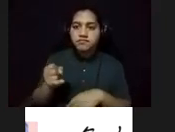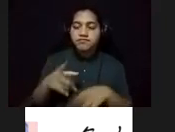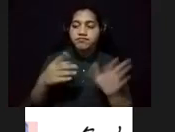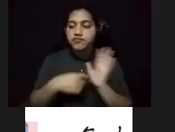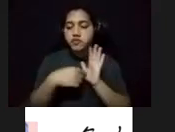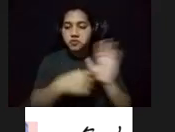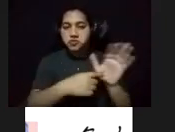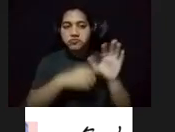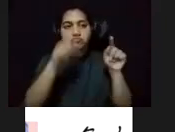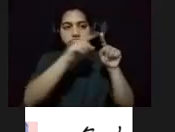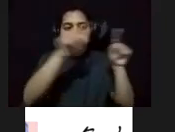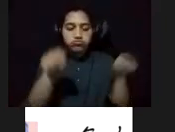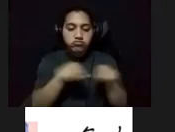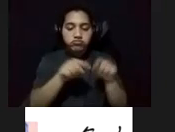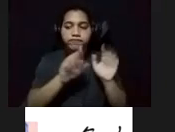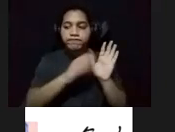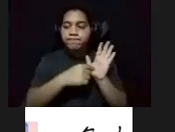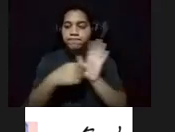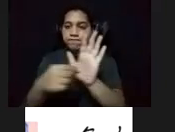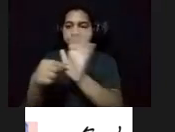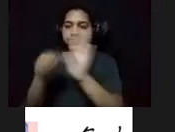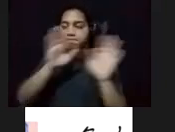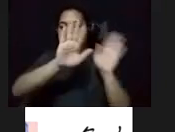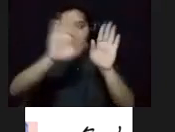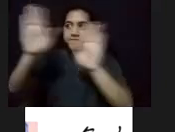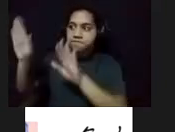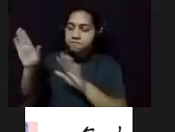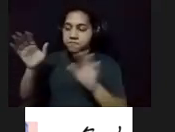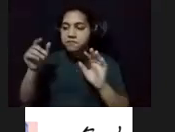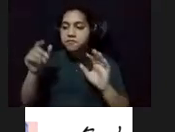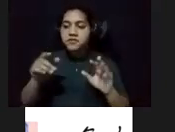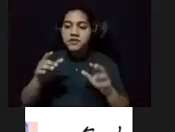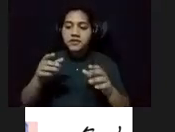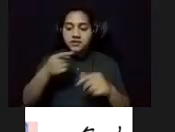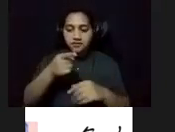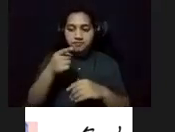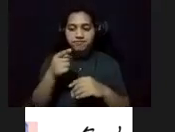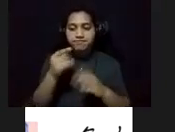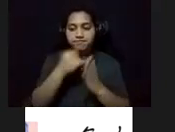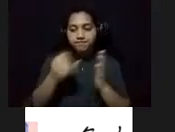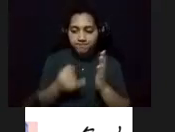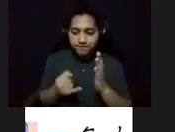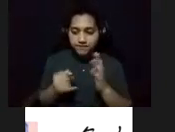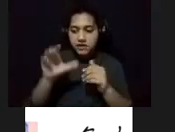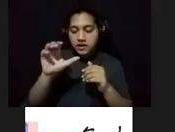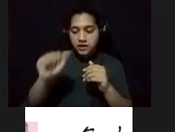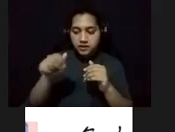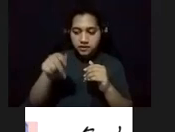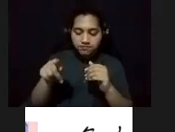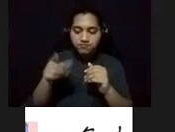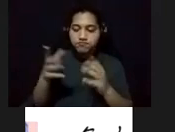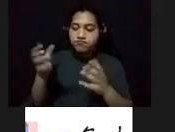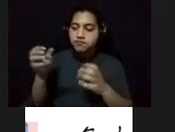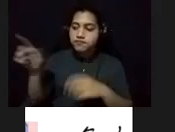artística. Los artistas del CAP querían que el pueblo tuviera la oportunidad de apreciar el arte y así comienzan a